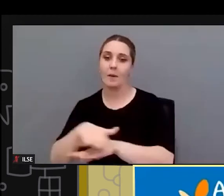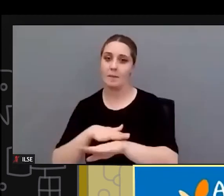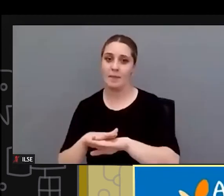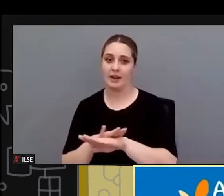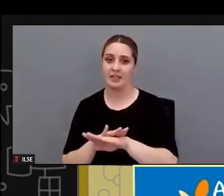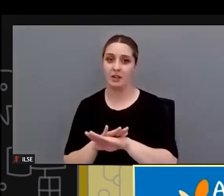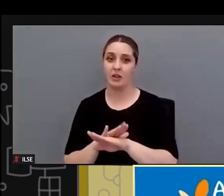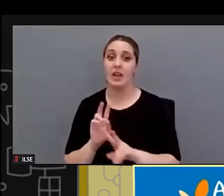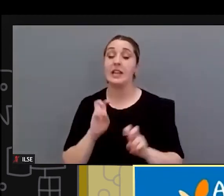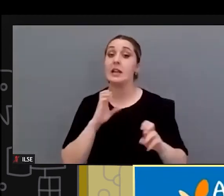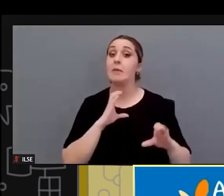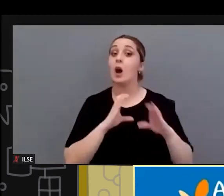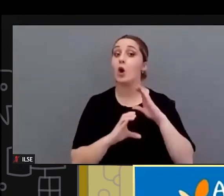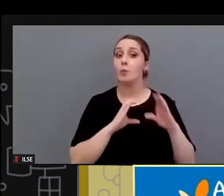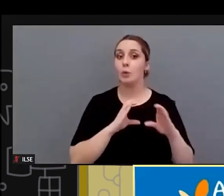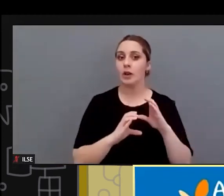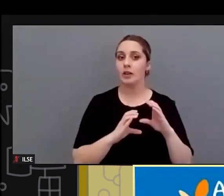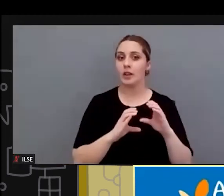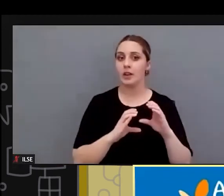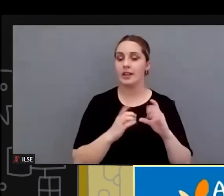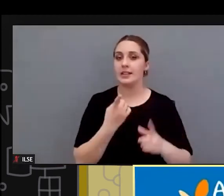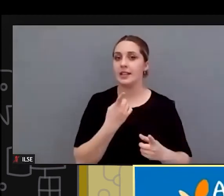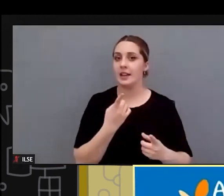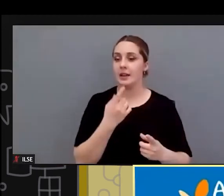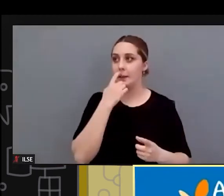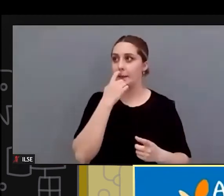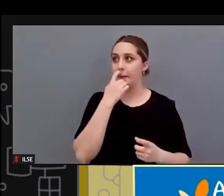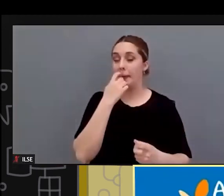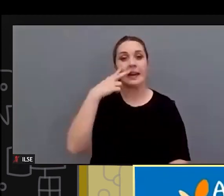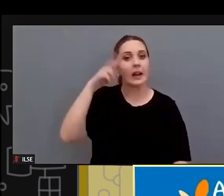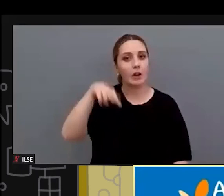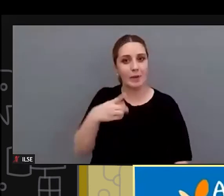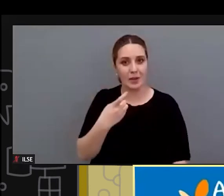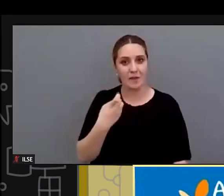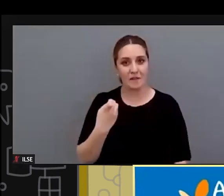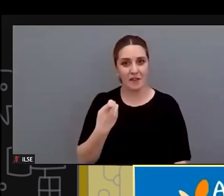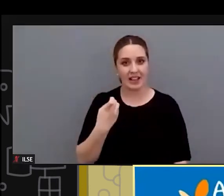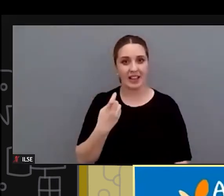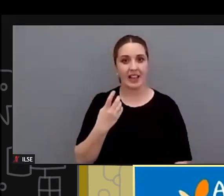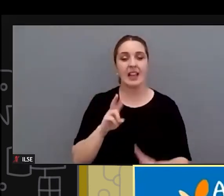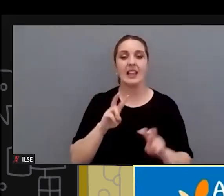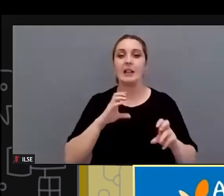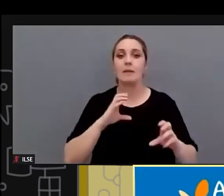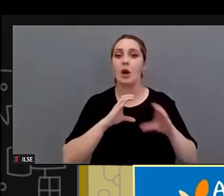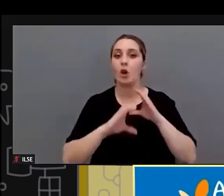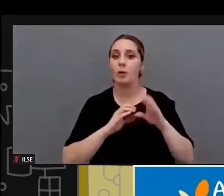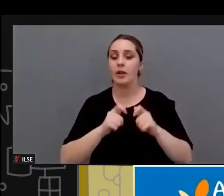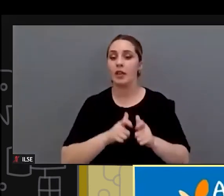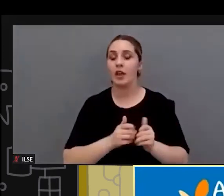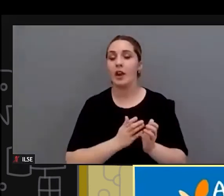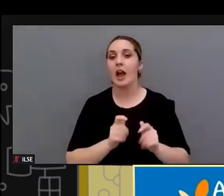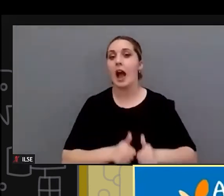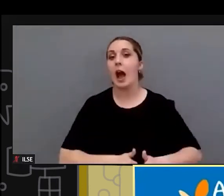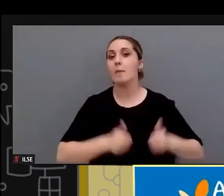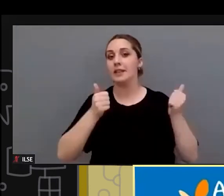la comunicación es que todavía tenemos mucha carencia de su reconocimiento o sea a nivel de comunicación aumentativa y alternativa todavía